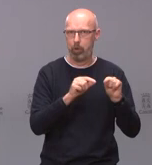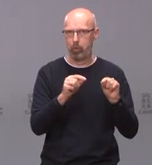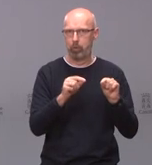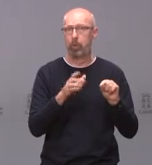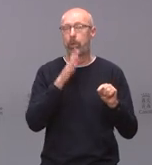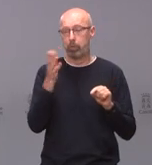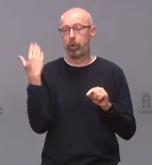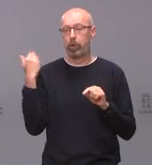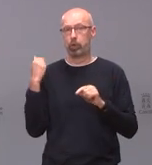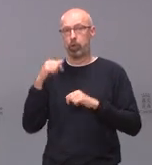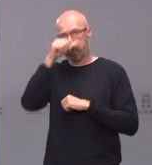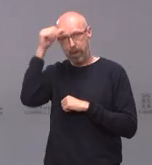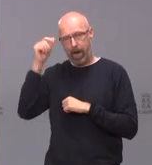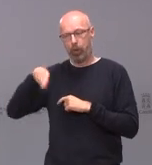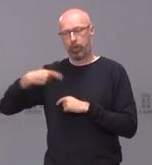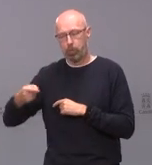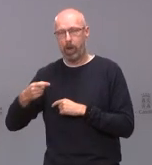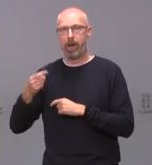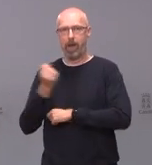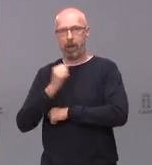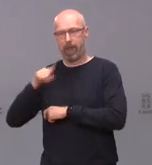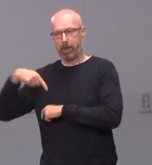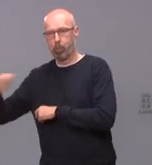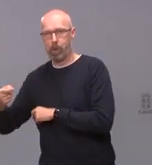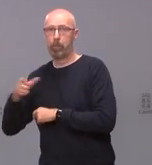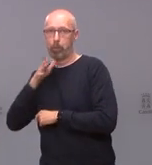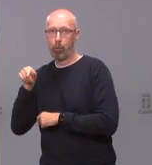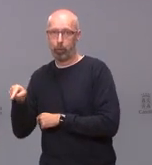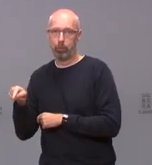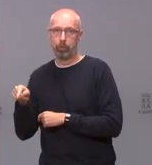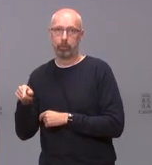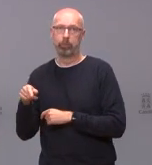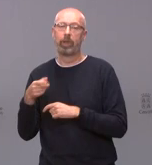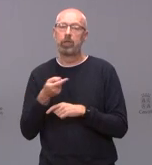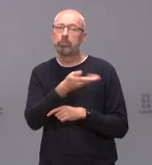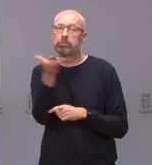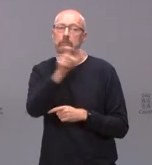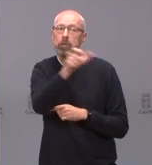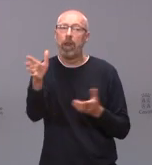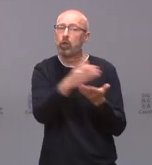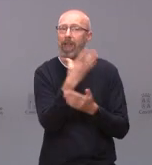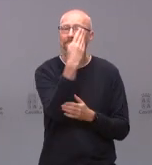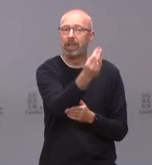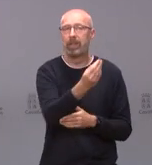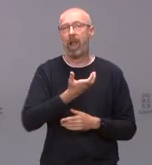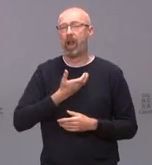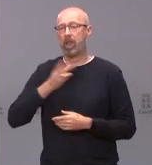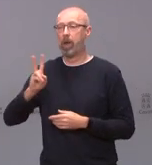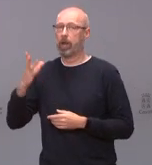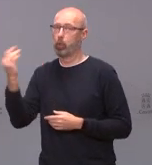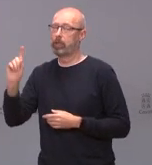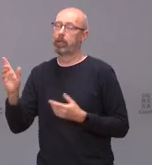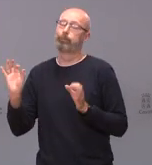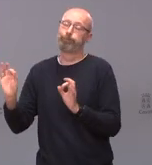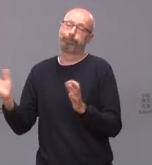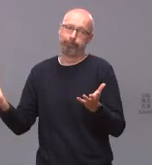verano esto a excepción del alcalde de Valladolid lo entiende casi todo el mundo pero creo que es